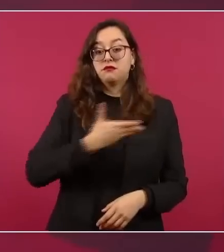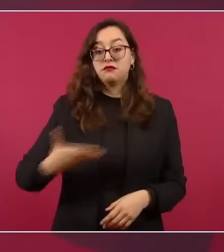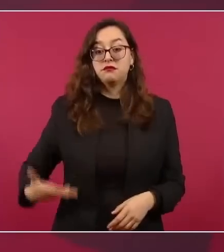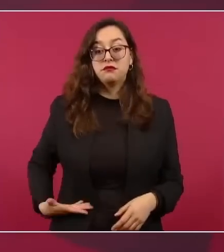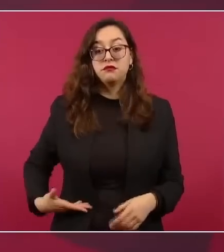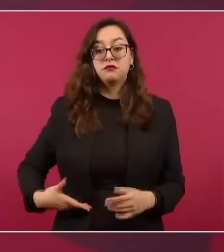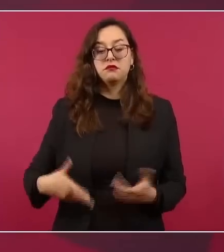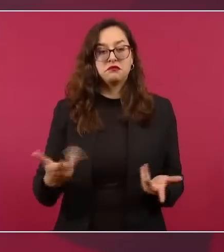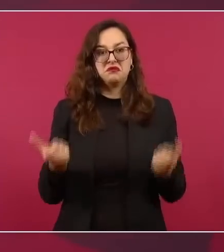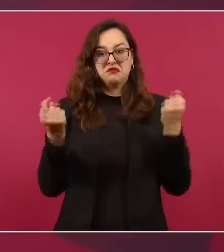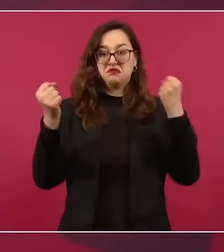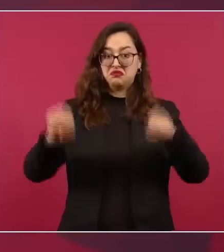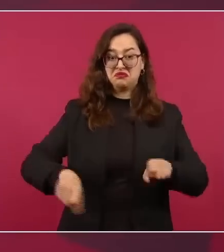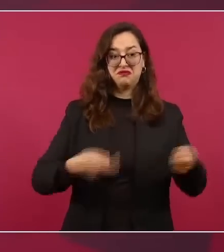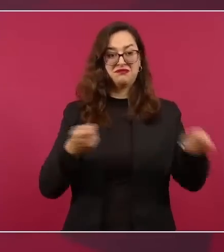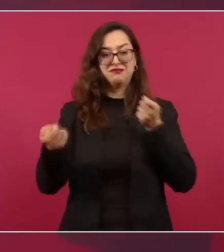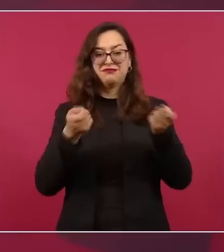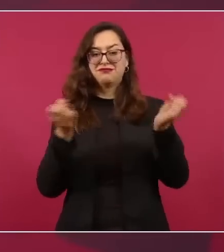poderes.